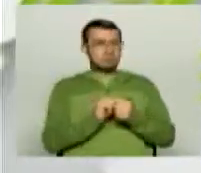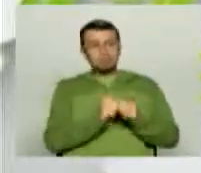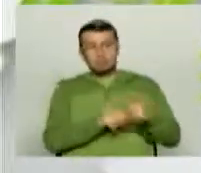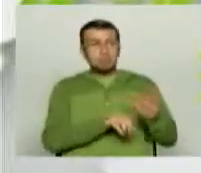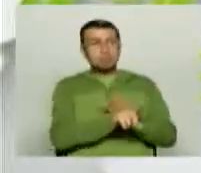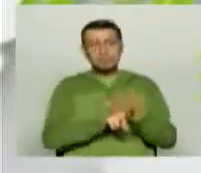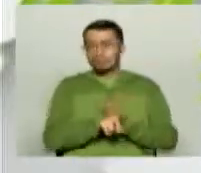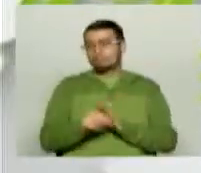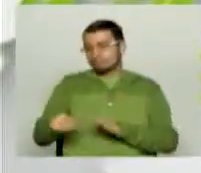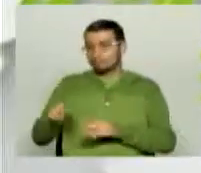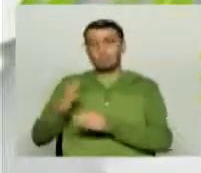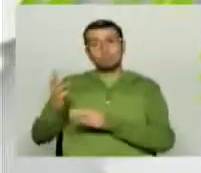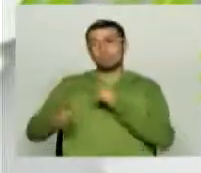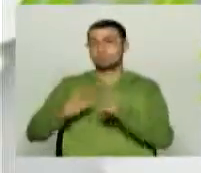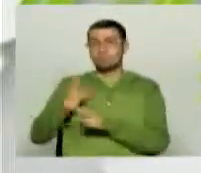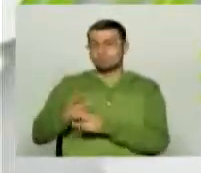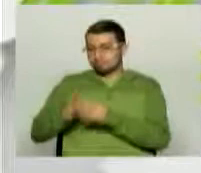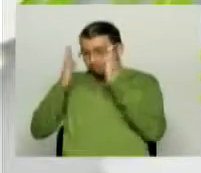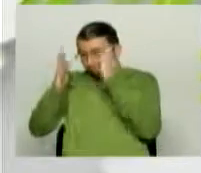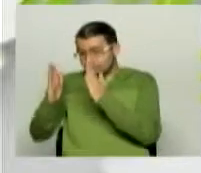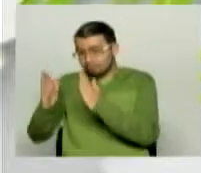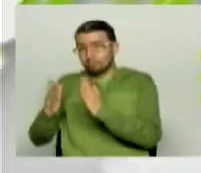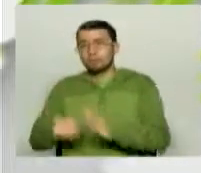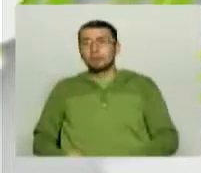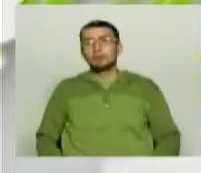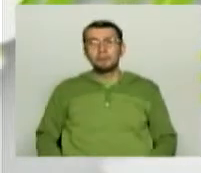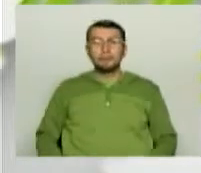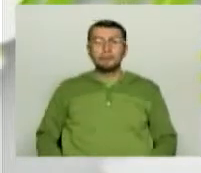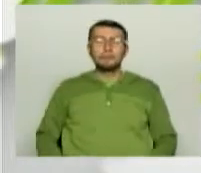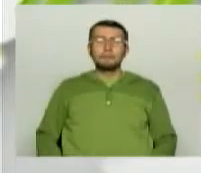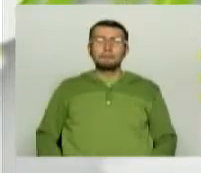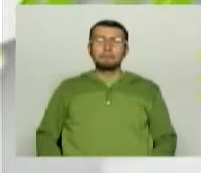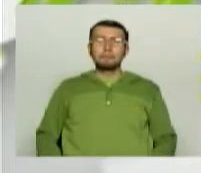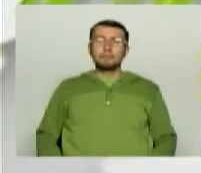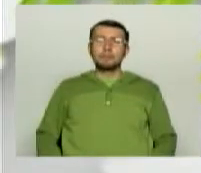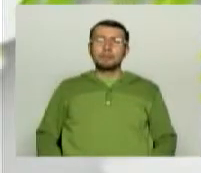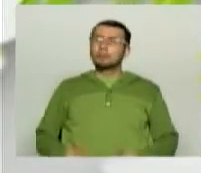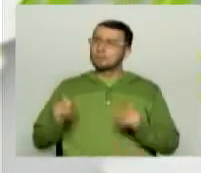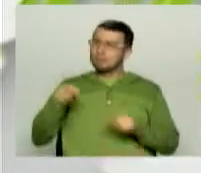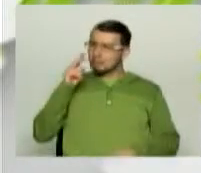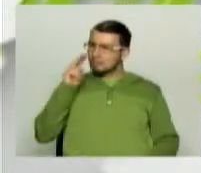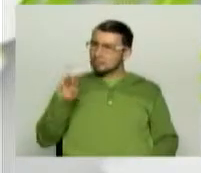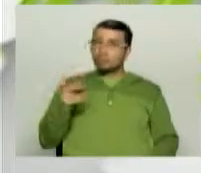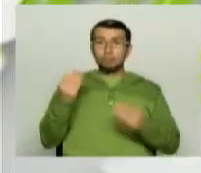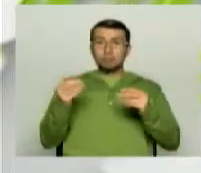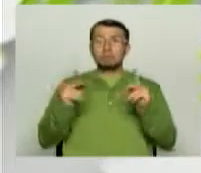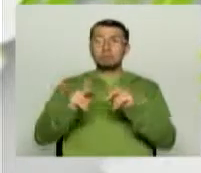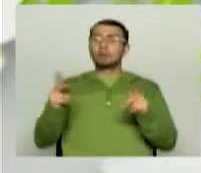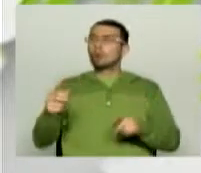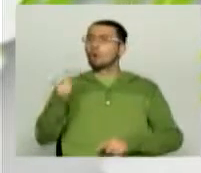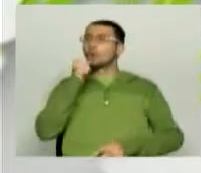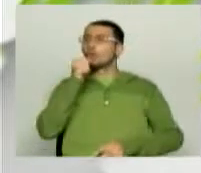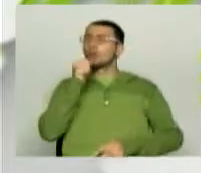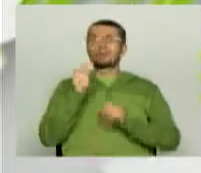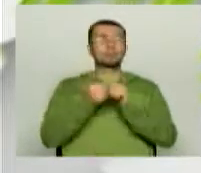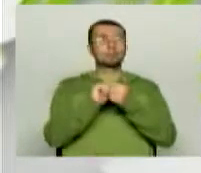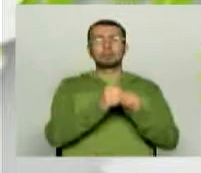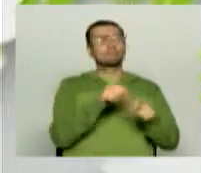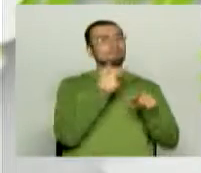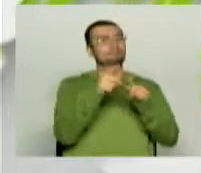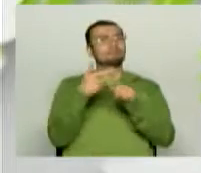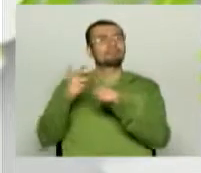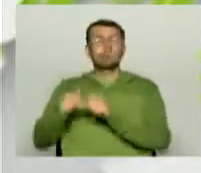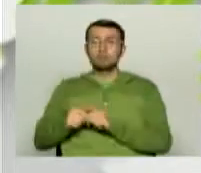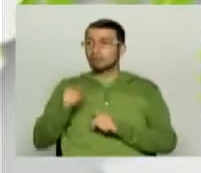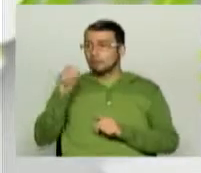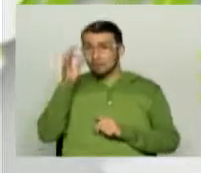esto del mundial lo paga a cualquier otro tipo de actividad. Bueno, Juan Harvey, vemos también, pues, que ya son muchas presentadoras de deportes, hemos dejado un poquito,